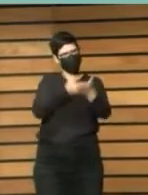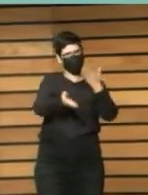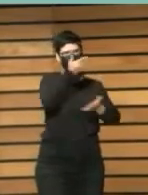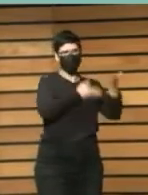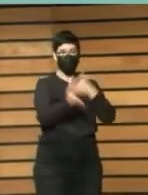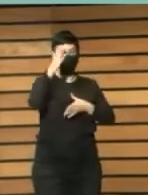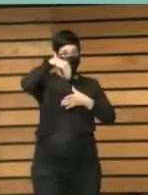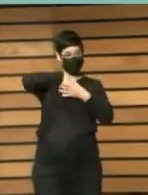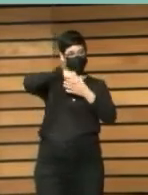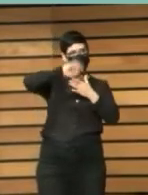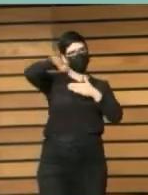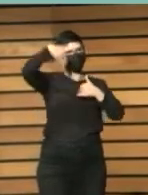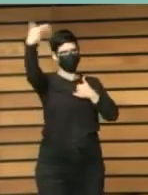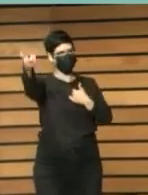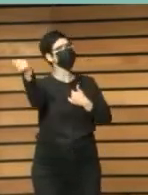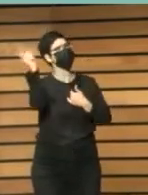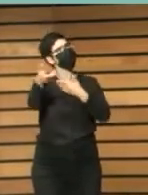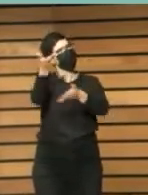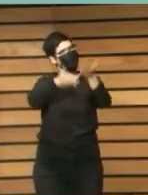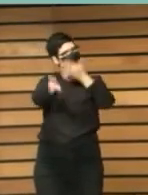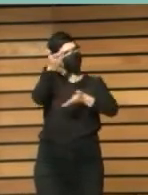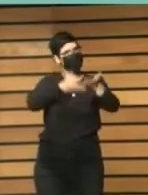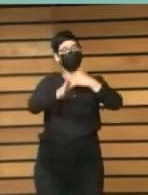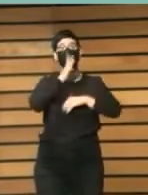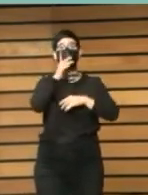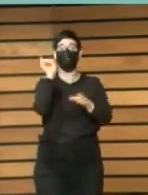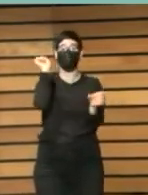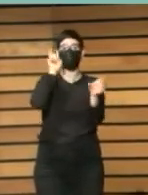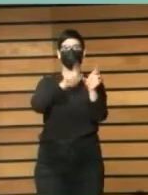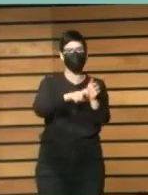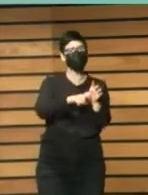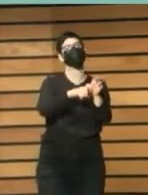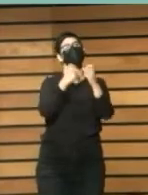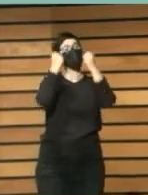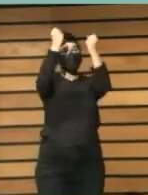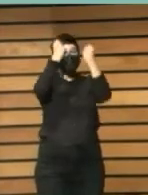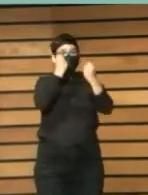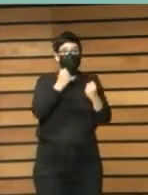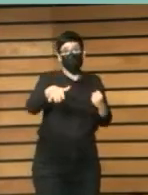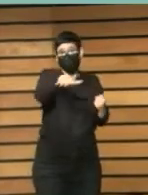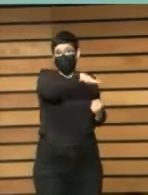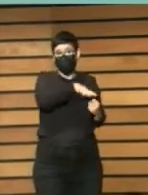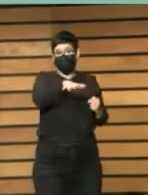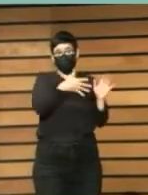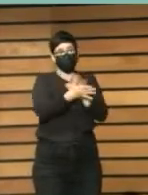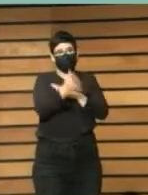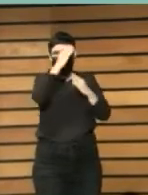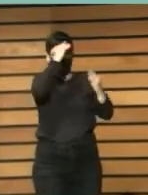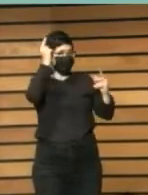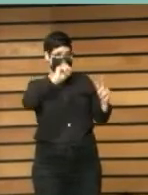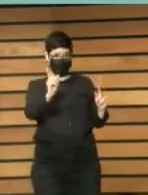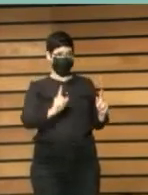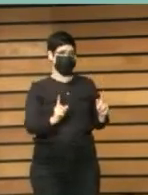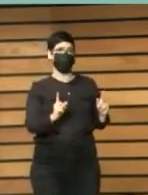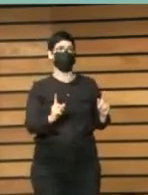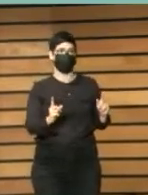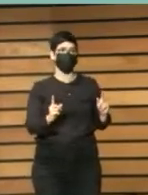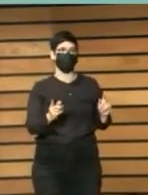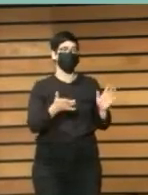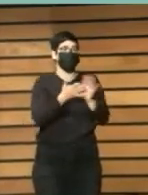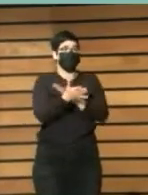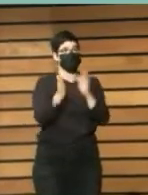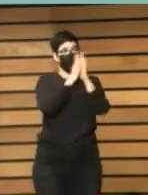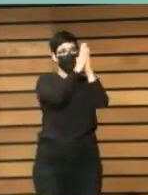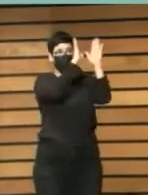internamente como externamente porque formamos parte de una institución municipal no podemos olvidarlo y muchas veces en las bibliotecas nos